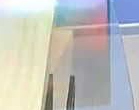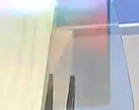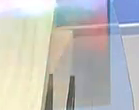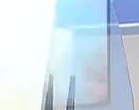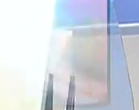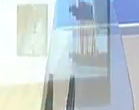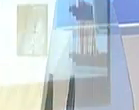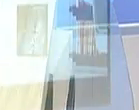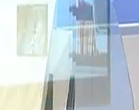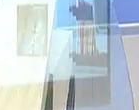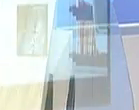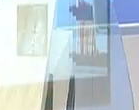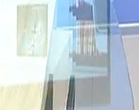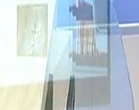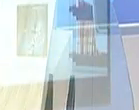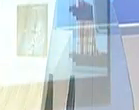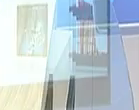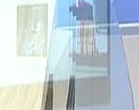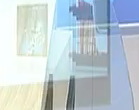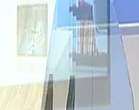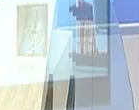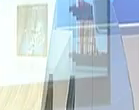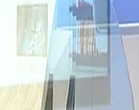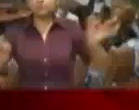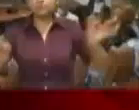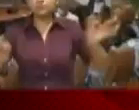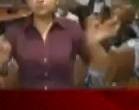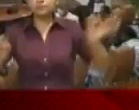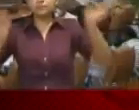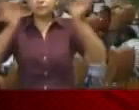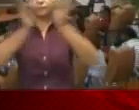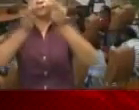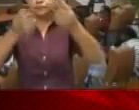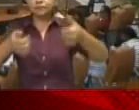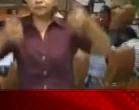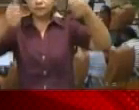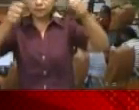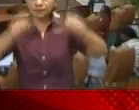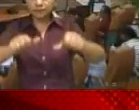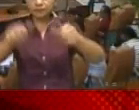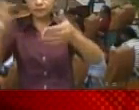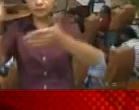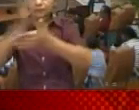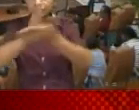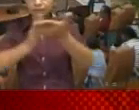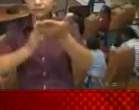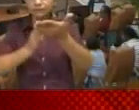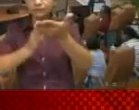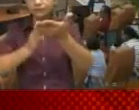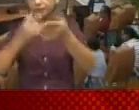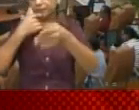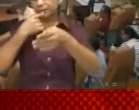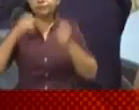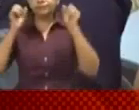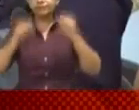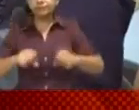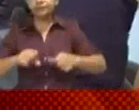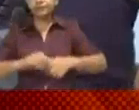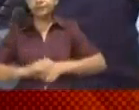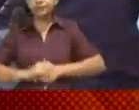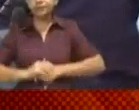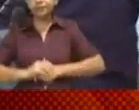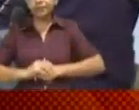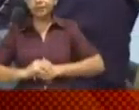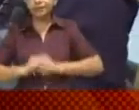municipales a realizarse el próximo mes de noviembre. Los 75 diputados que conforman la bancada oficialista en la